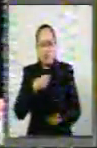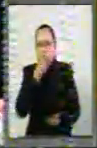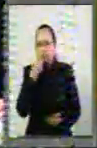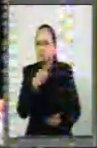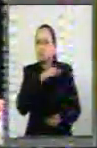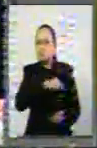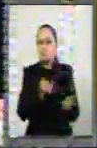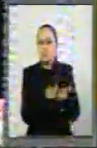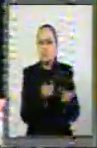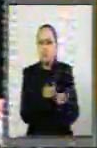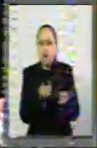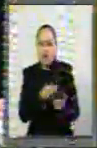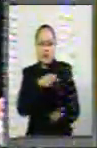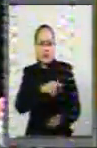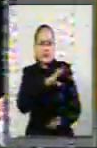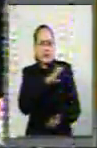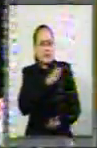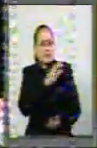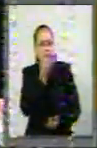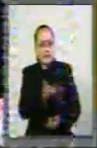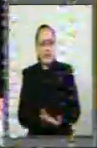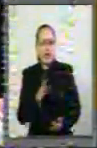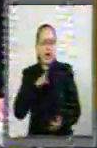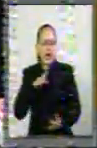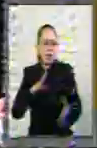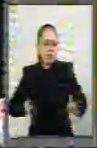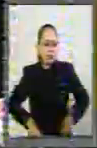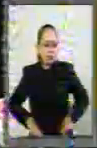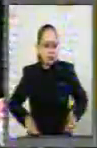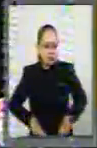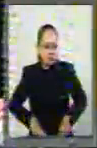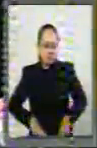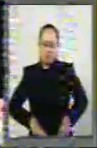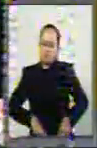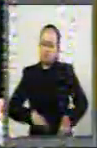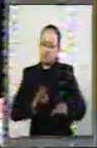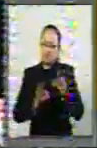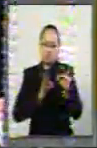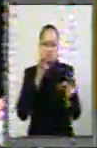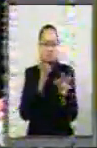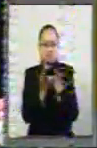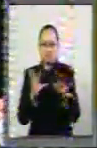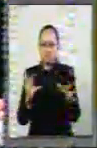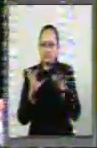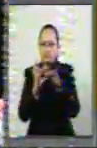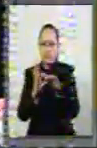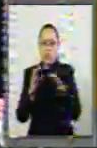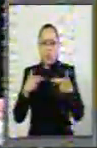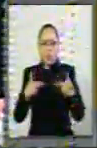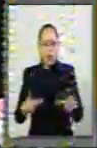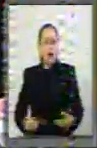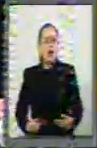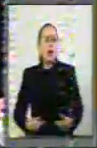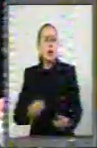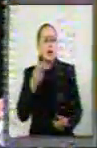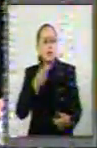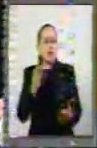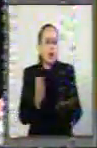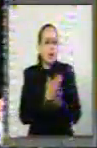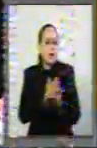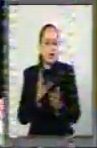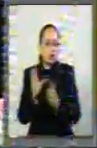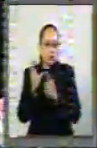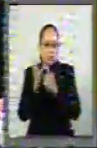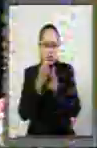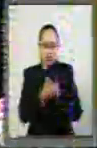tiene muchas cualidades, ella como ser humana. Además, pertenece a la Comisión hasta